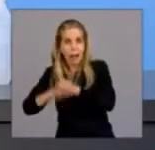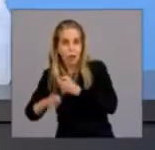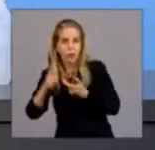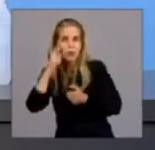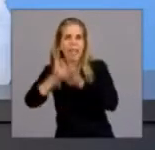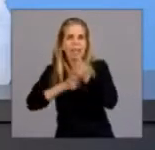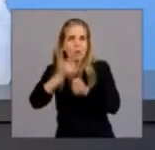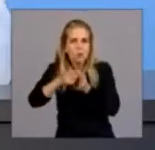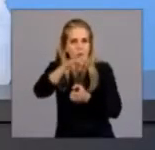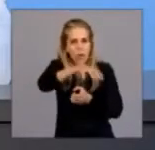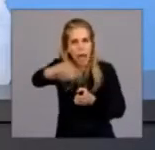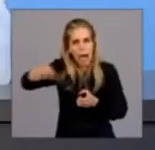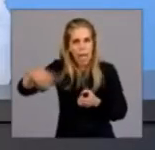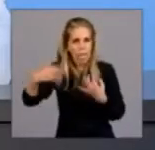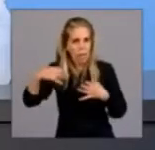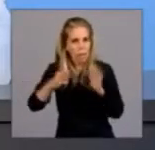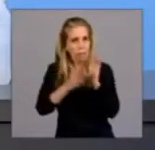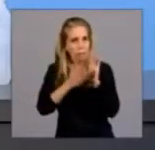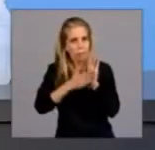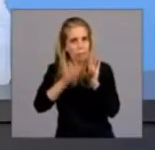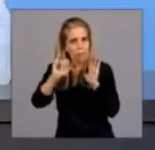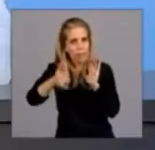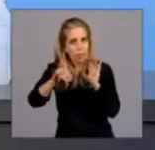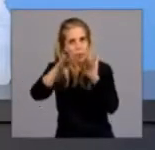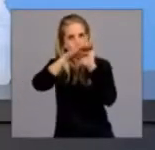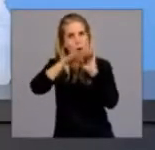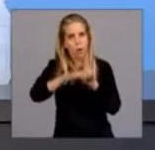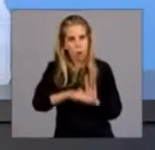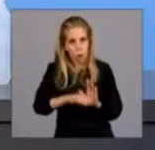industrias deben garantizar el distanciamiento social.